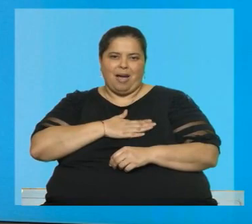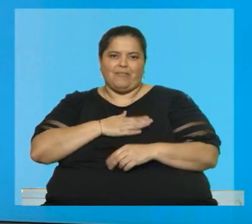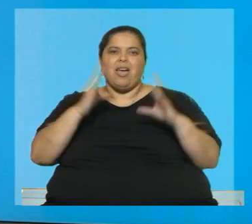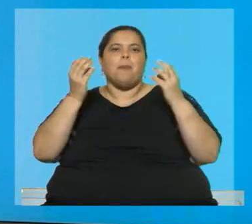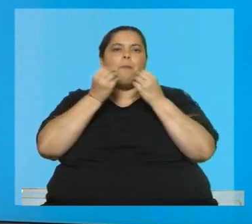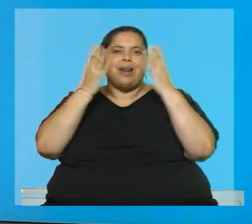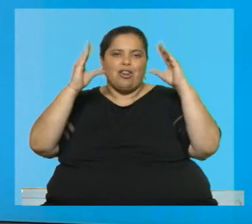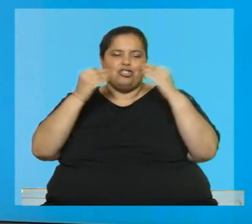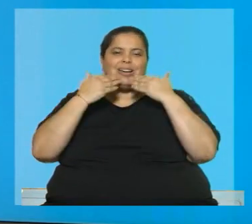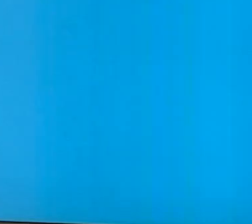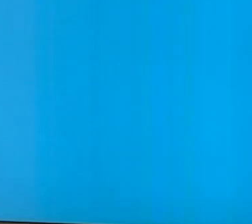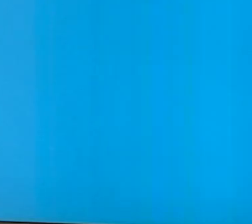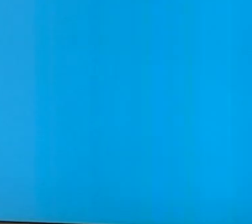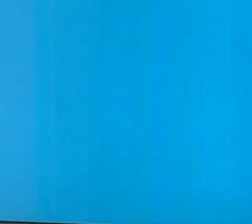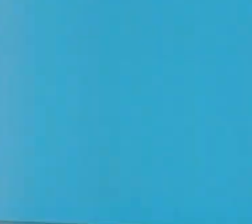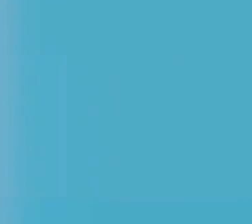noches, gracias.